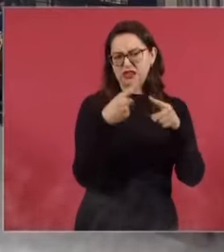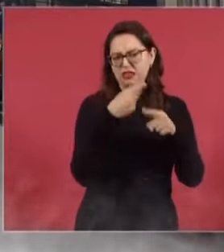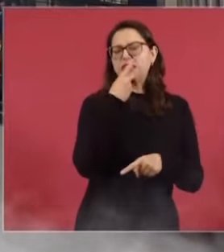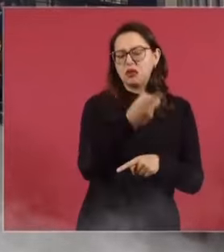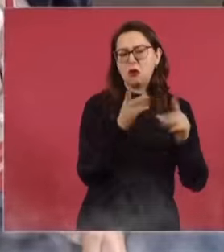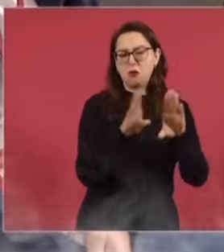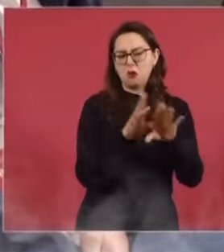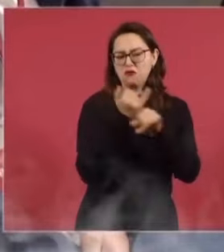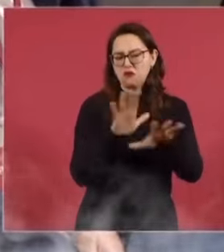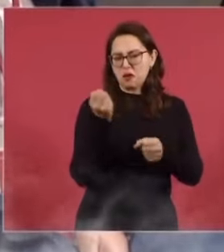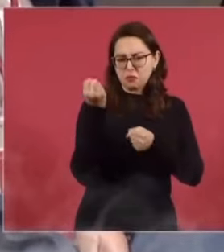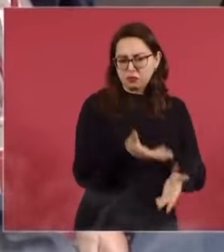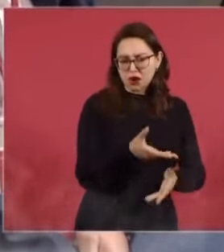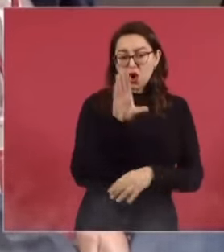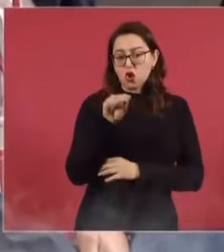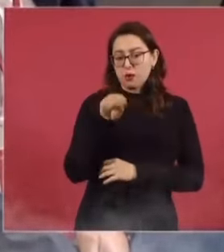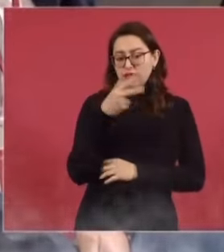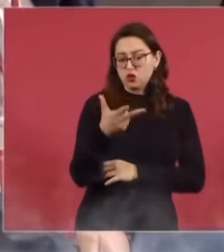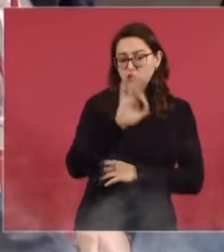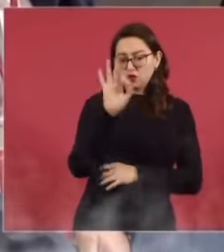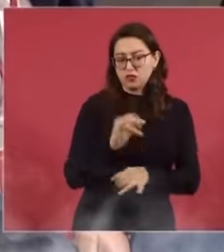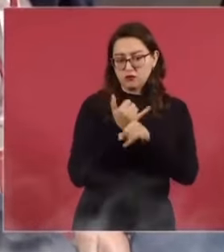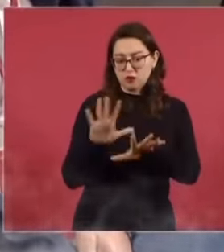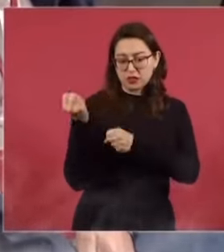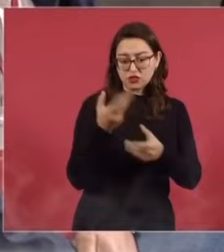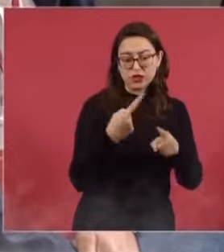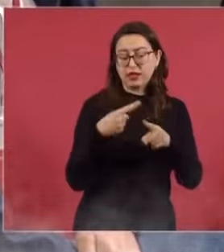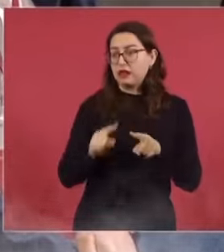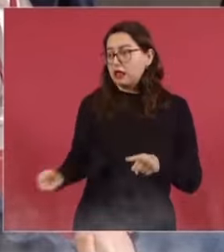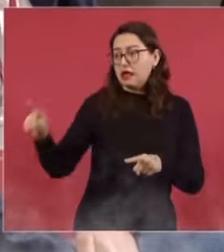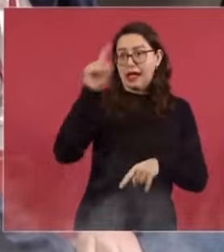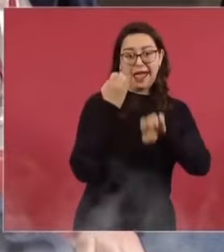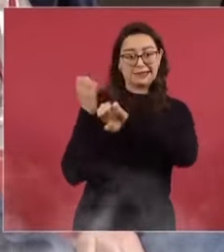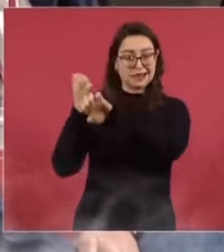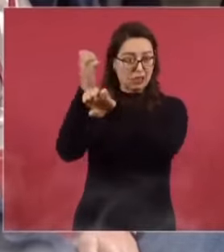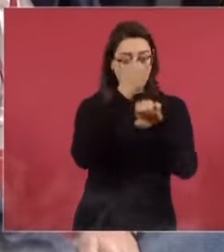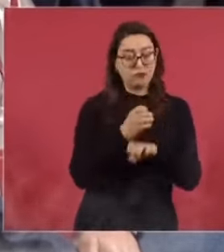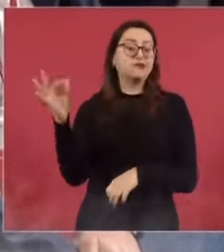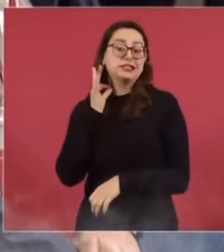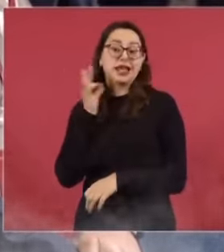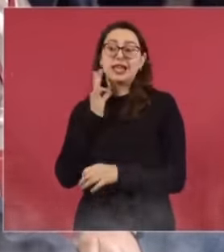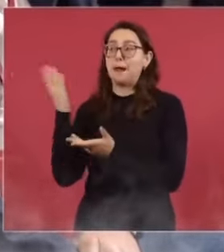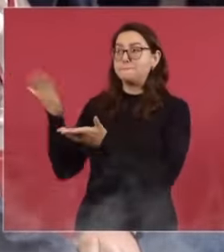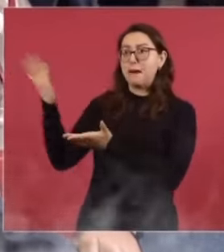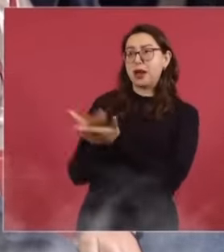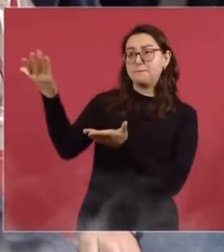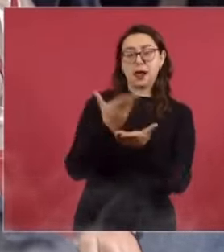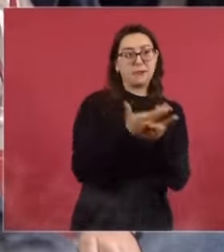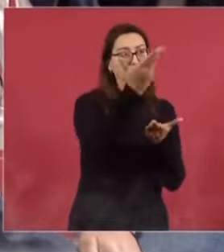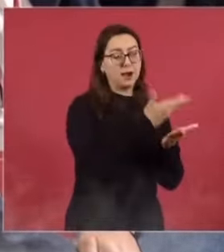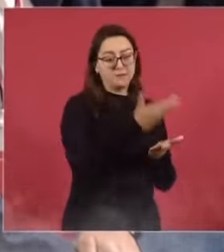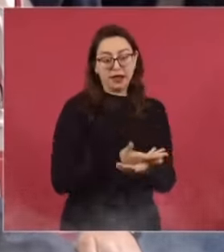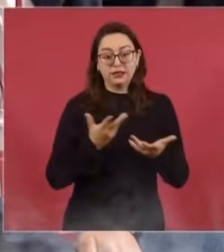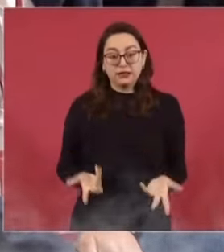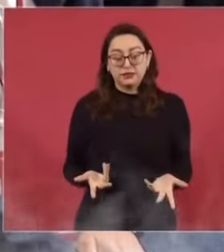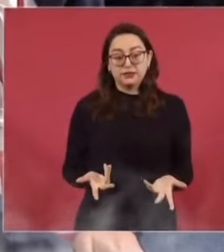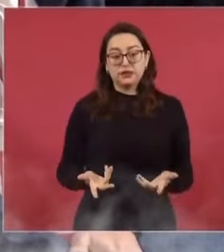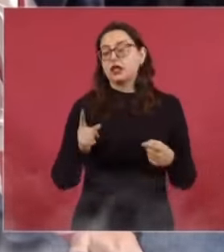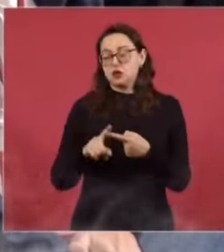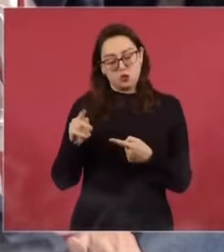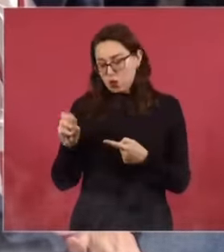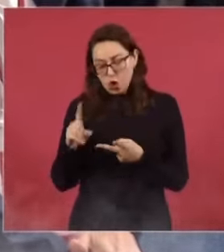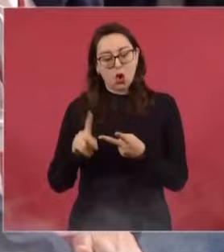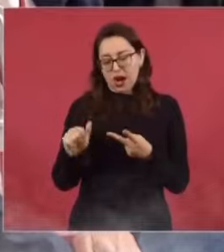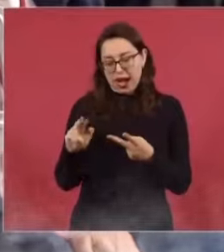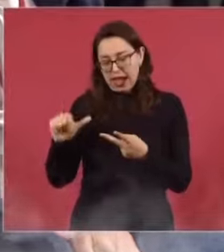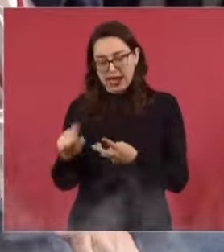aportan esa información en un 98 por ciento son las fiscalías estatales y las comisiones estatales de búsqueda. No es el PRO, ni Carla Quintana,